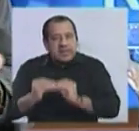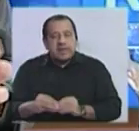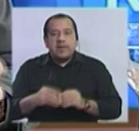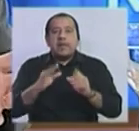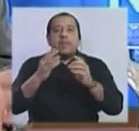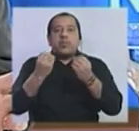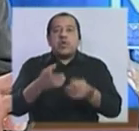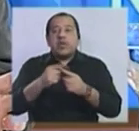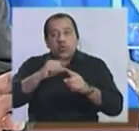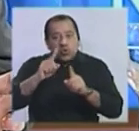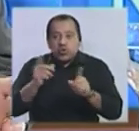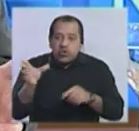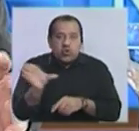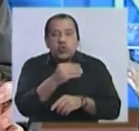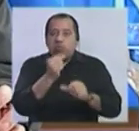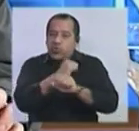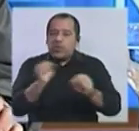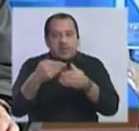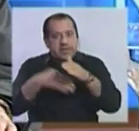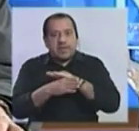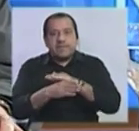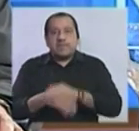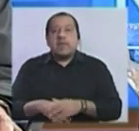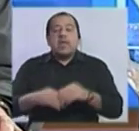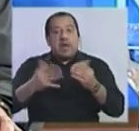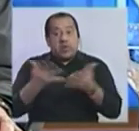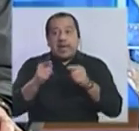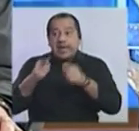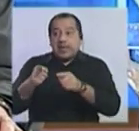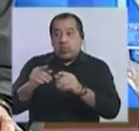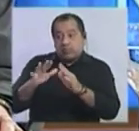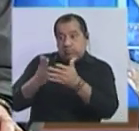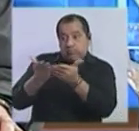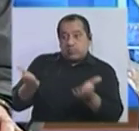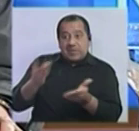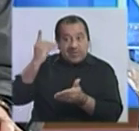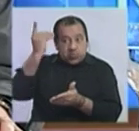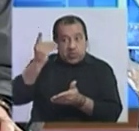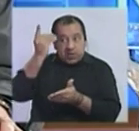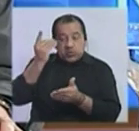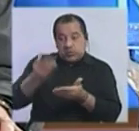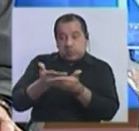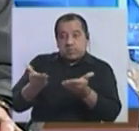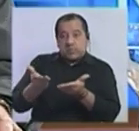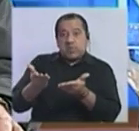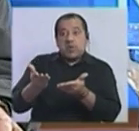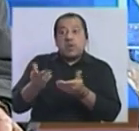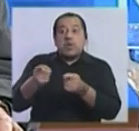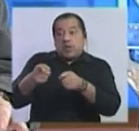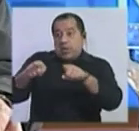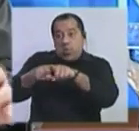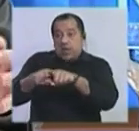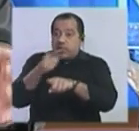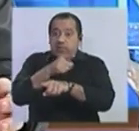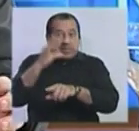no necesariamente todos podían entrar, ¿no? Ahora, esta conformación de la Cámara de Diputados pasa lo mismo que en el